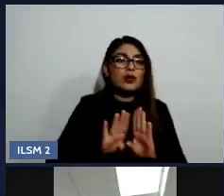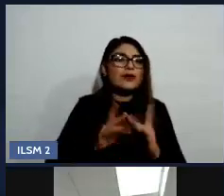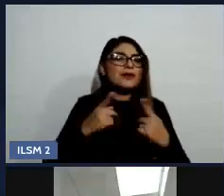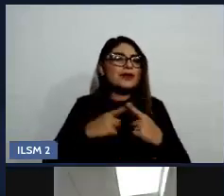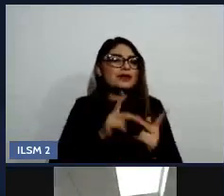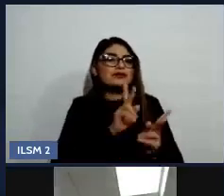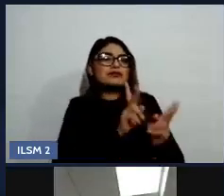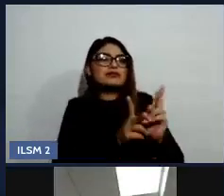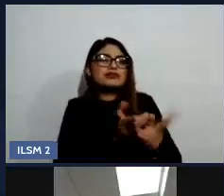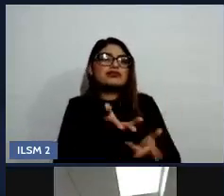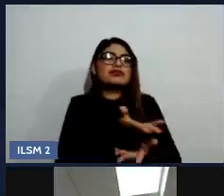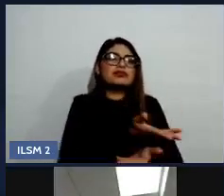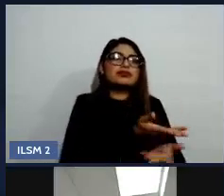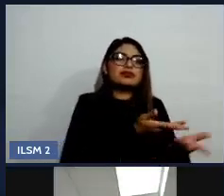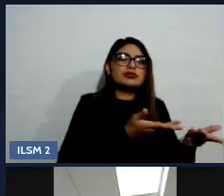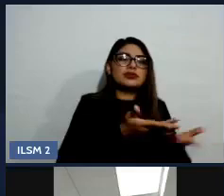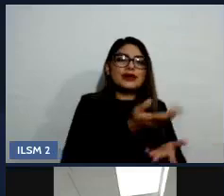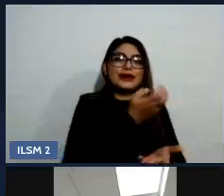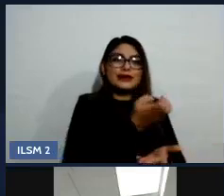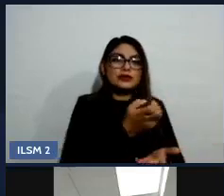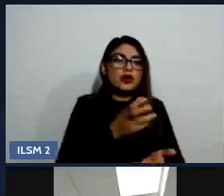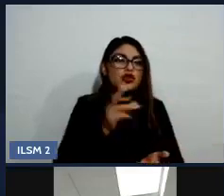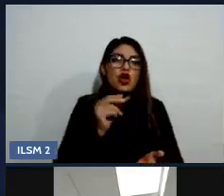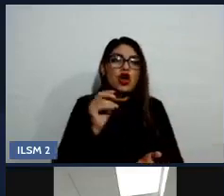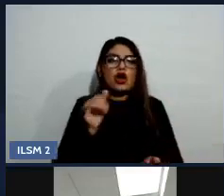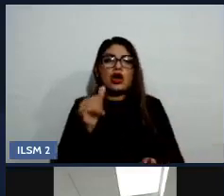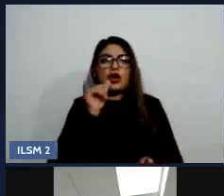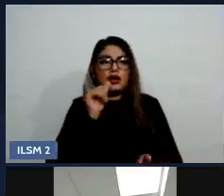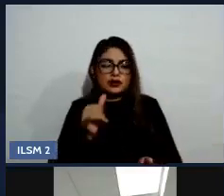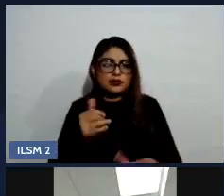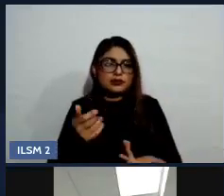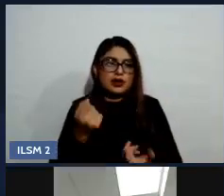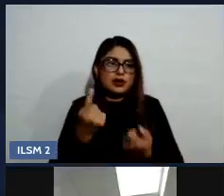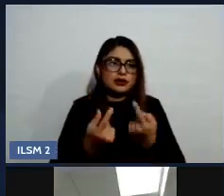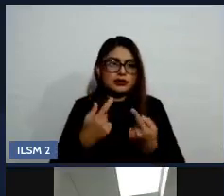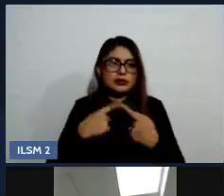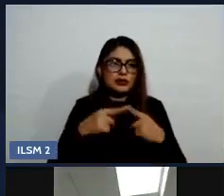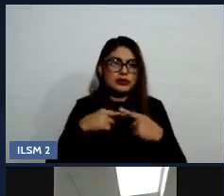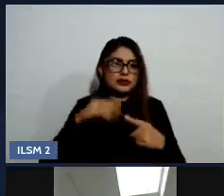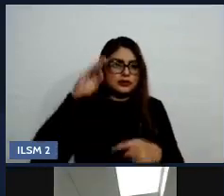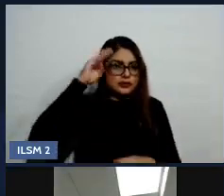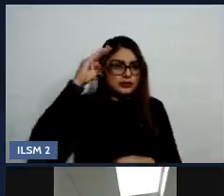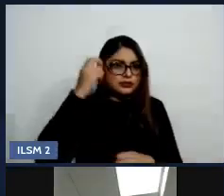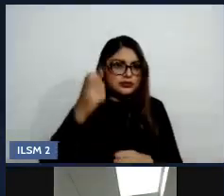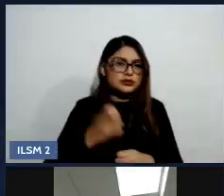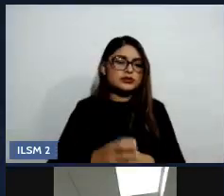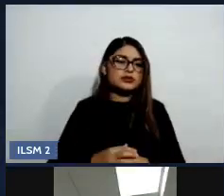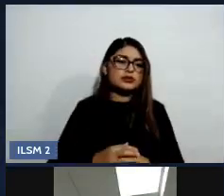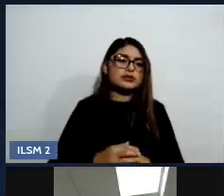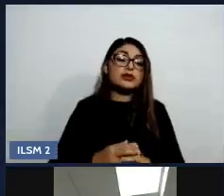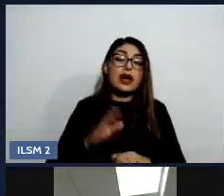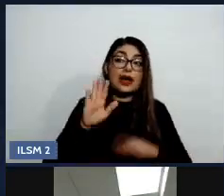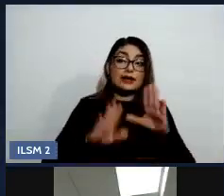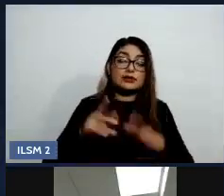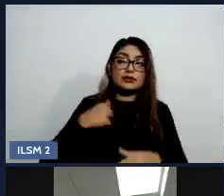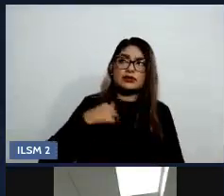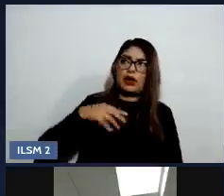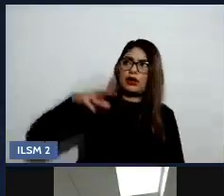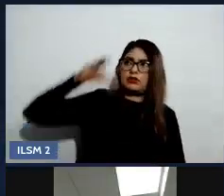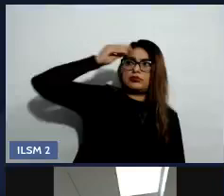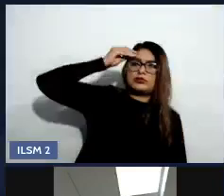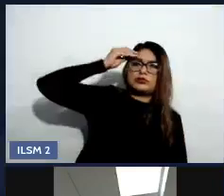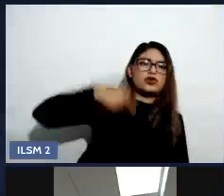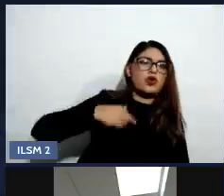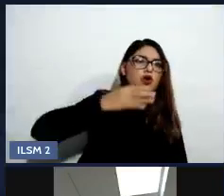pues, aprendemos a asociarlo, como decía yo anteriormente. Aprendimos a asociarlo a la fiesta, a la relajación, a la